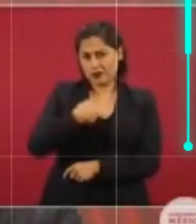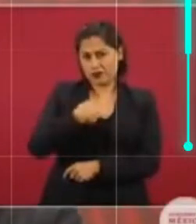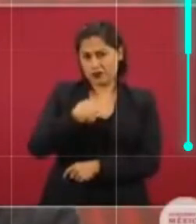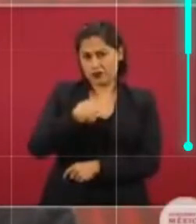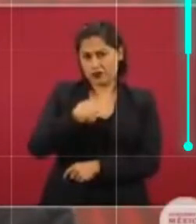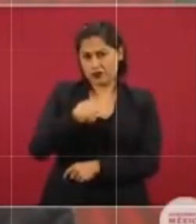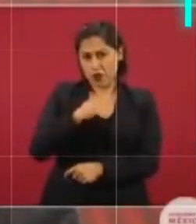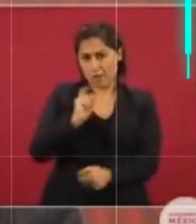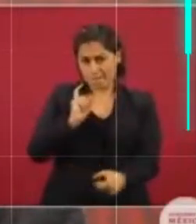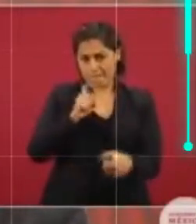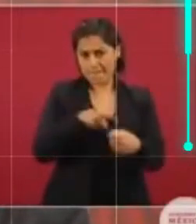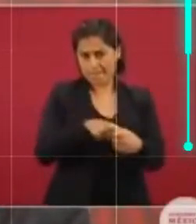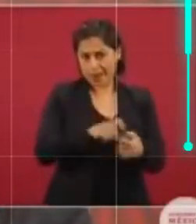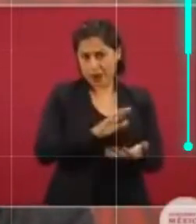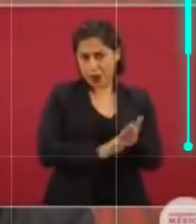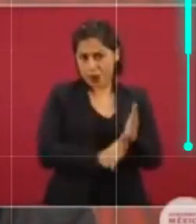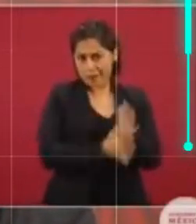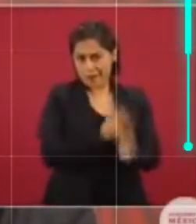en cómplice